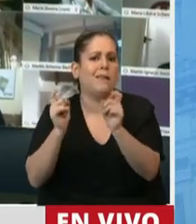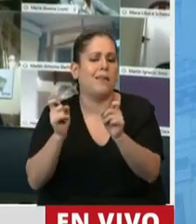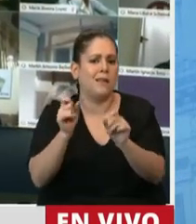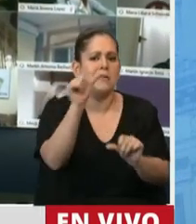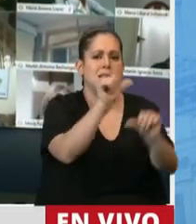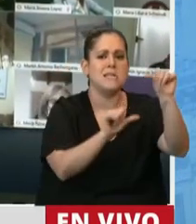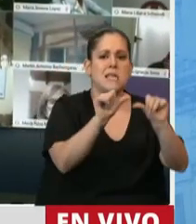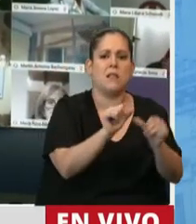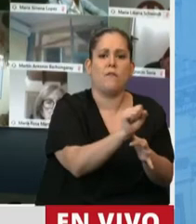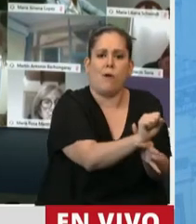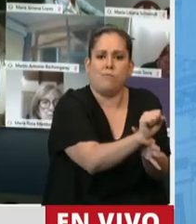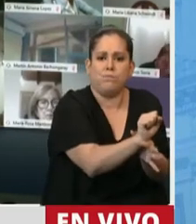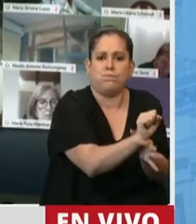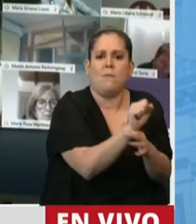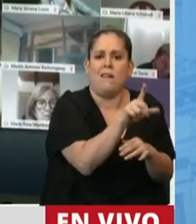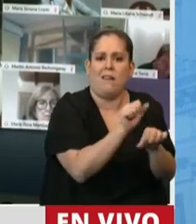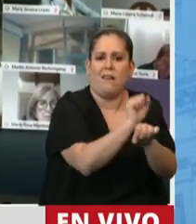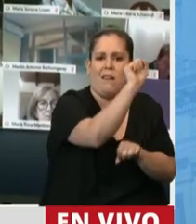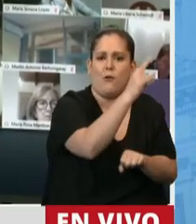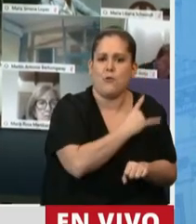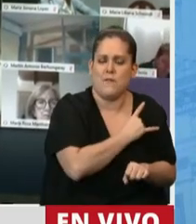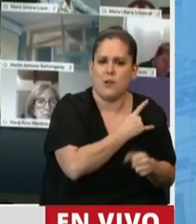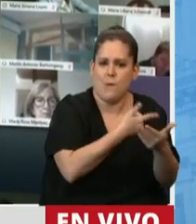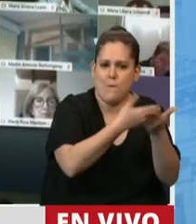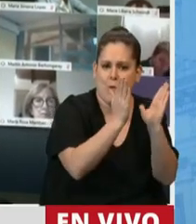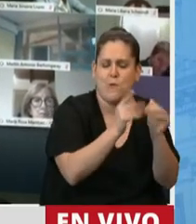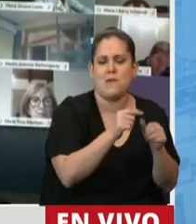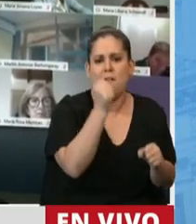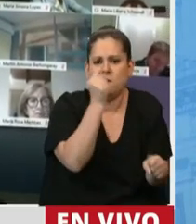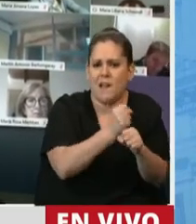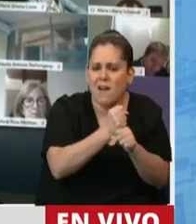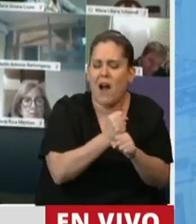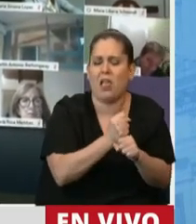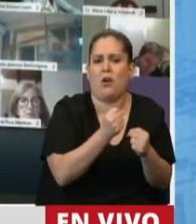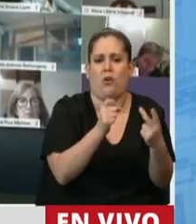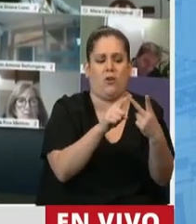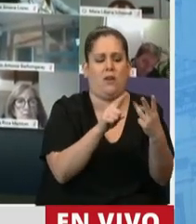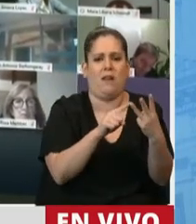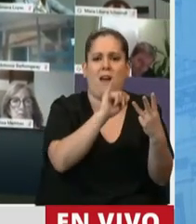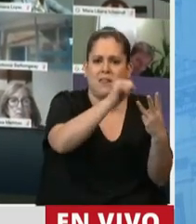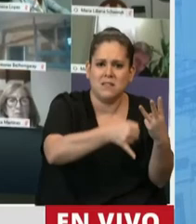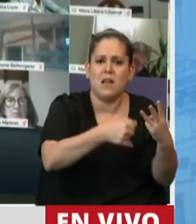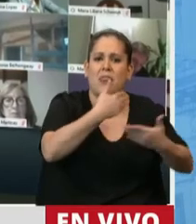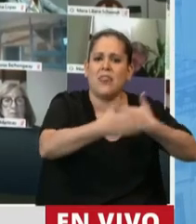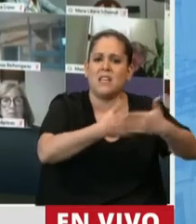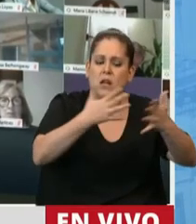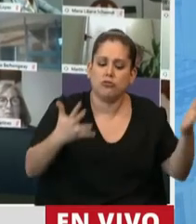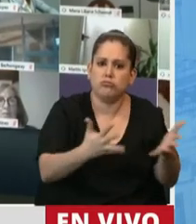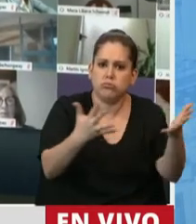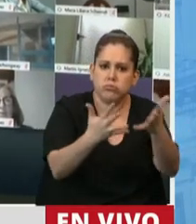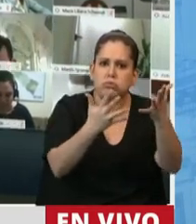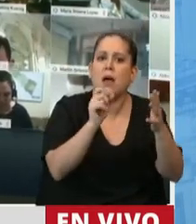de nuestras universidades públicas, de la mano de las trabajadoras y de los trabajadores. Es decir, un desarrollo en función del